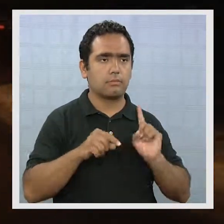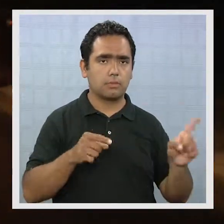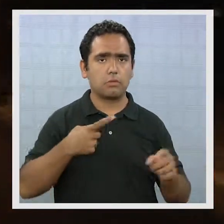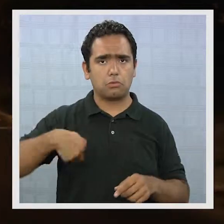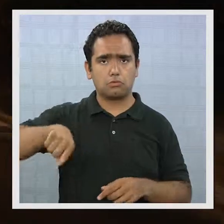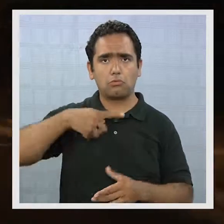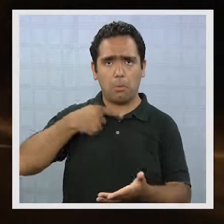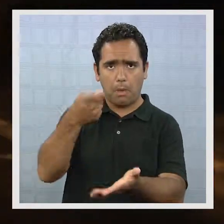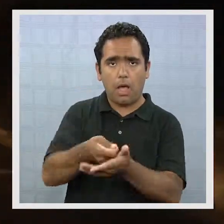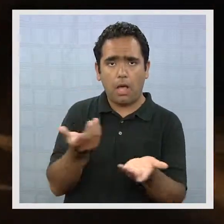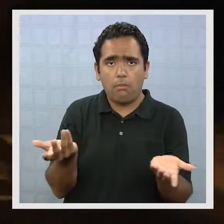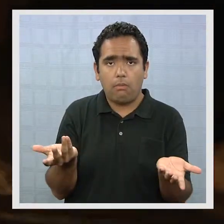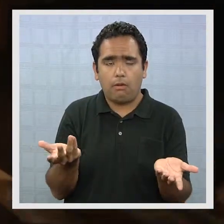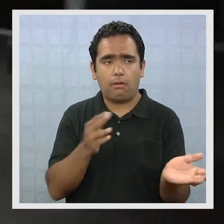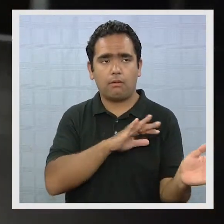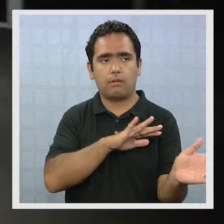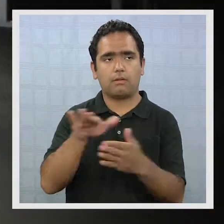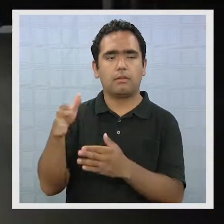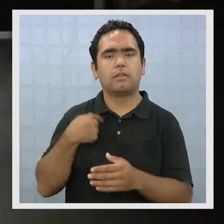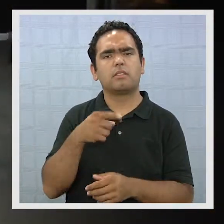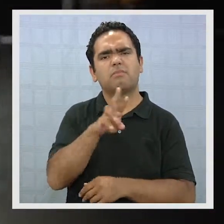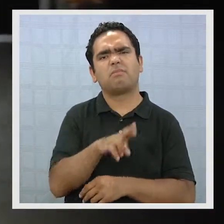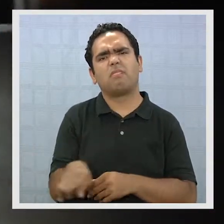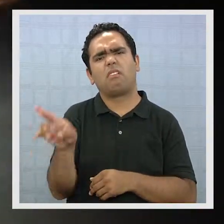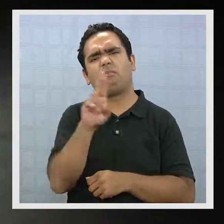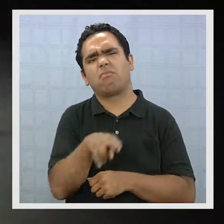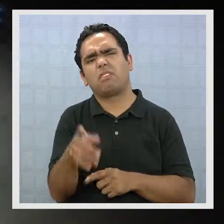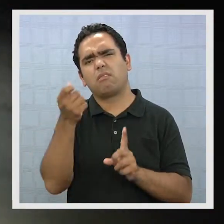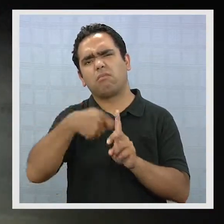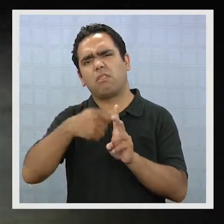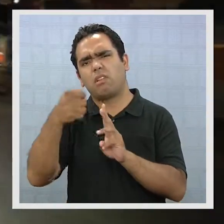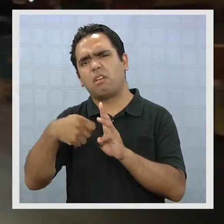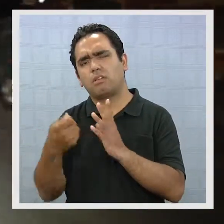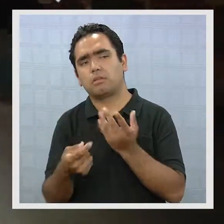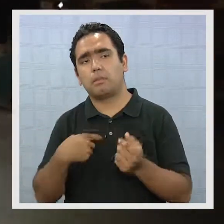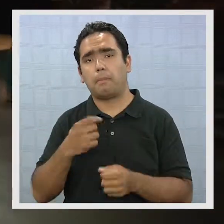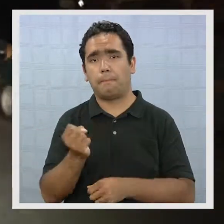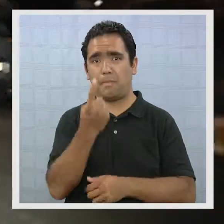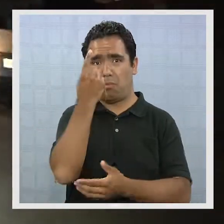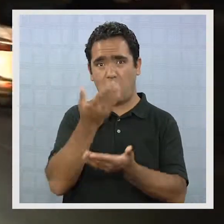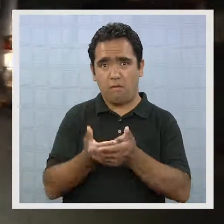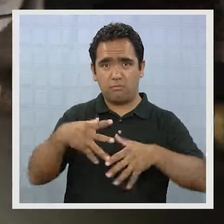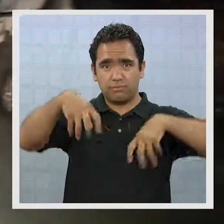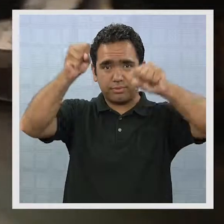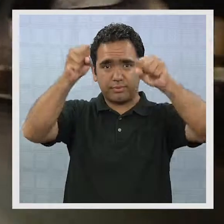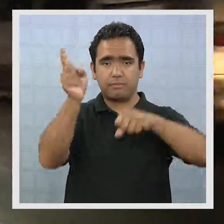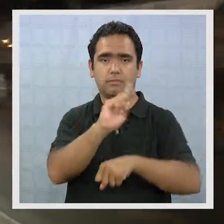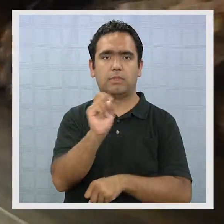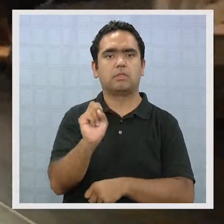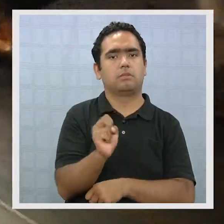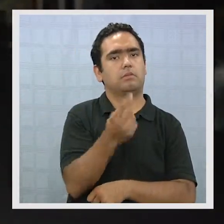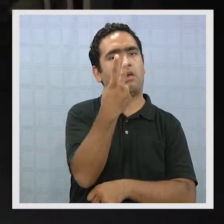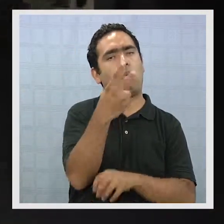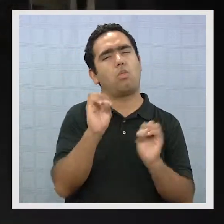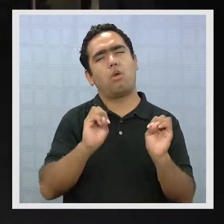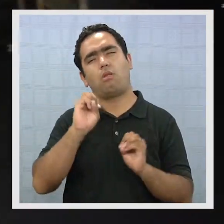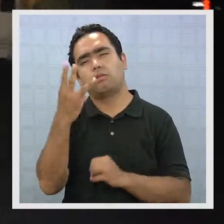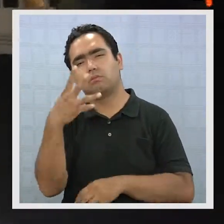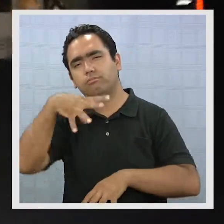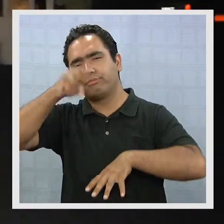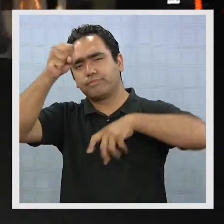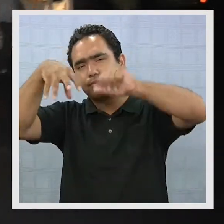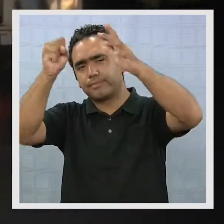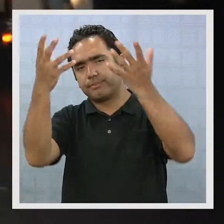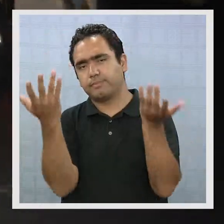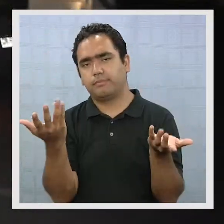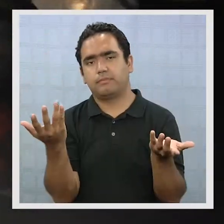pagamos nuestras cuentas, nuestras luzes. Esta es una situación que se está repitiendo hace varios meses, ya no es el primer apagón, es como el segundo o tercer